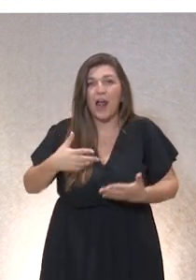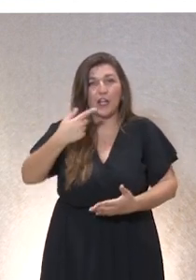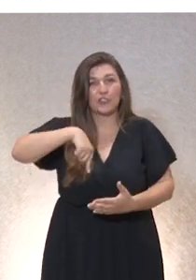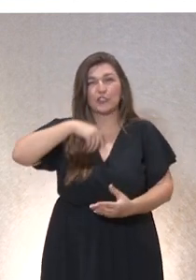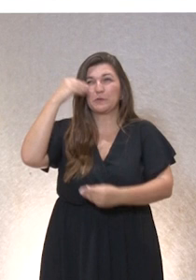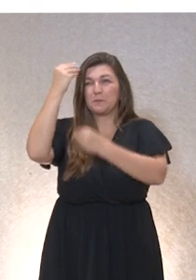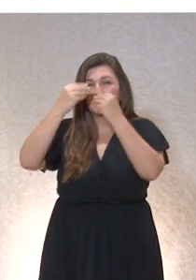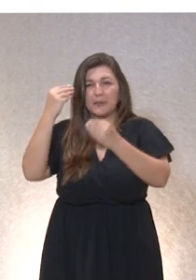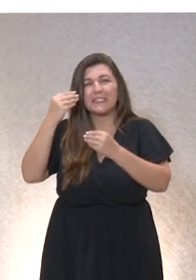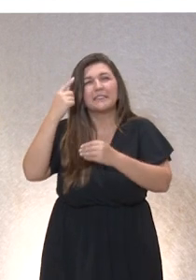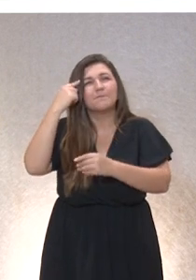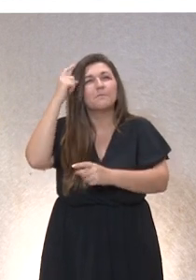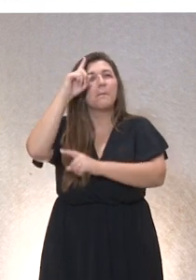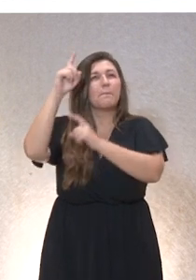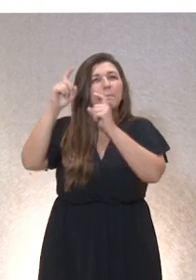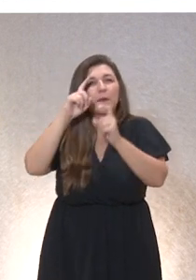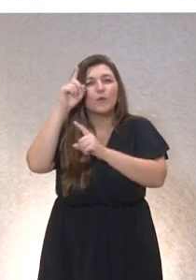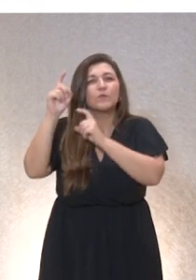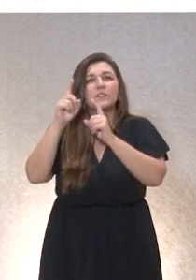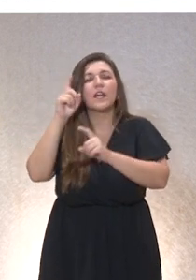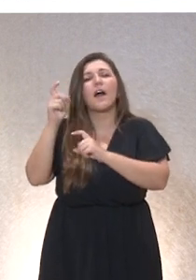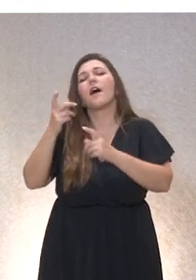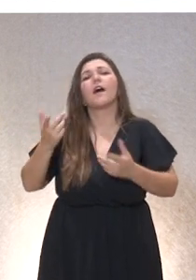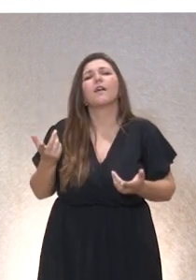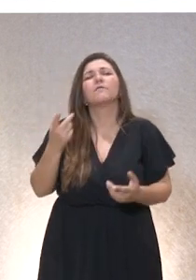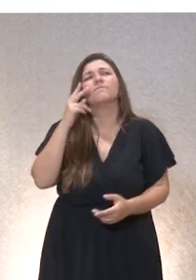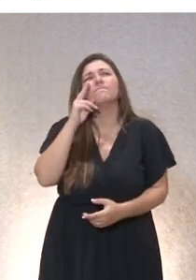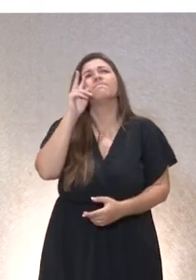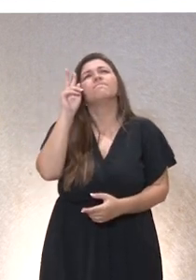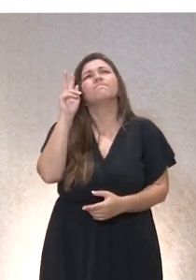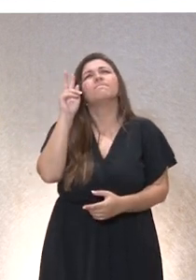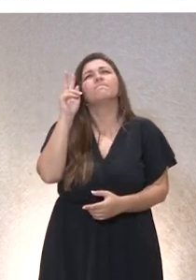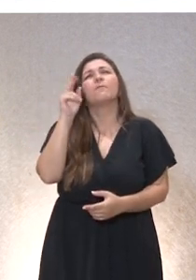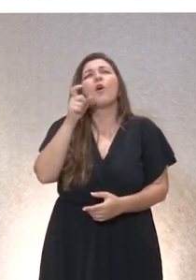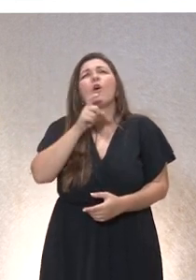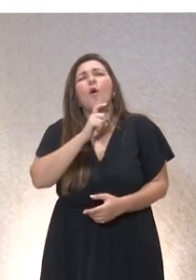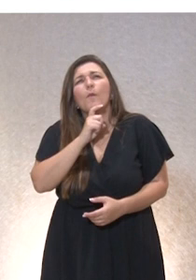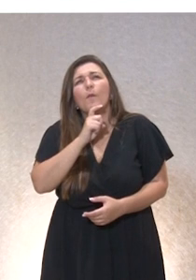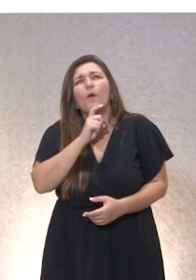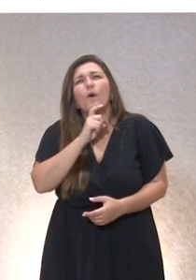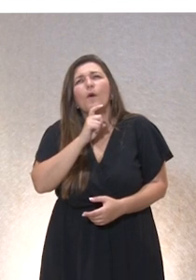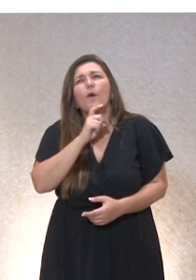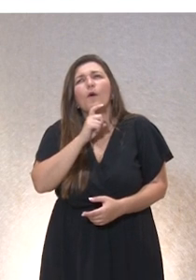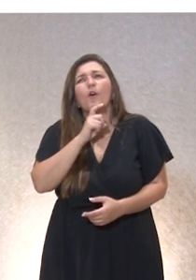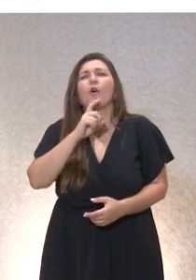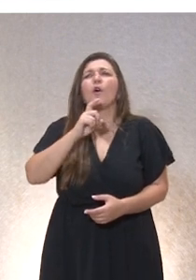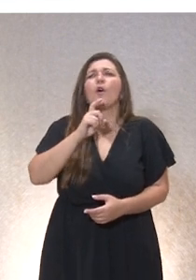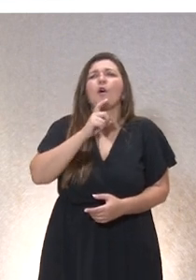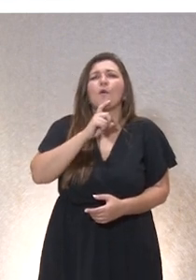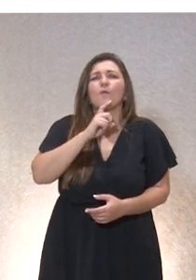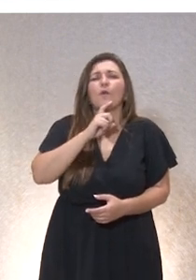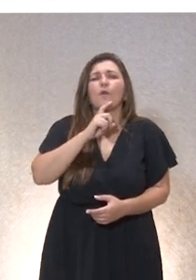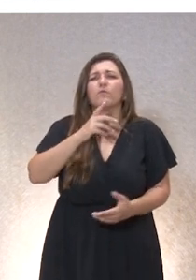vamos a preguntarnos con altura de miras cómo permanece